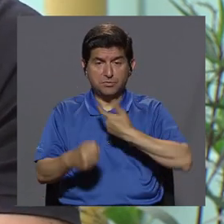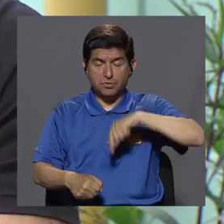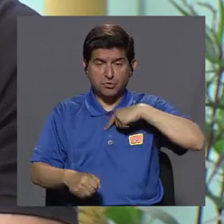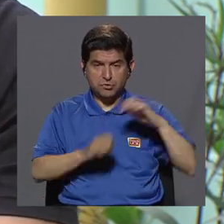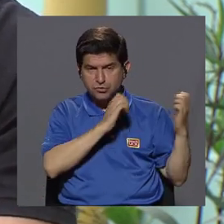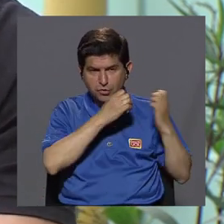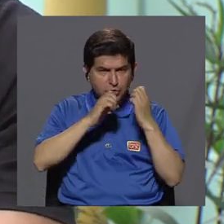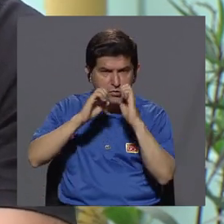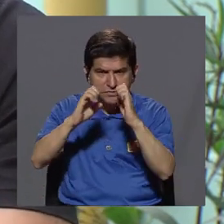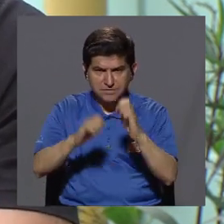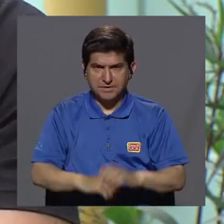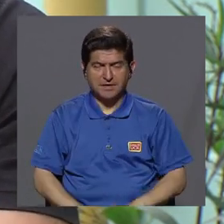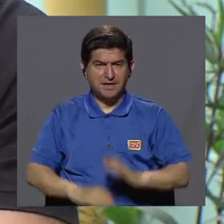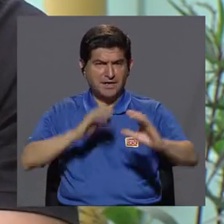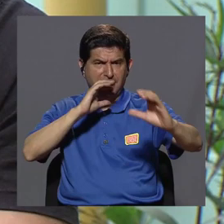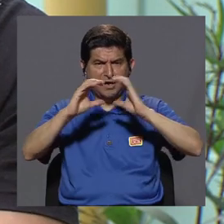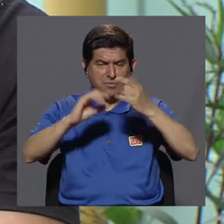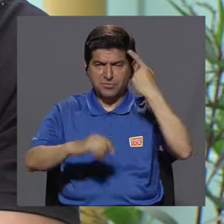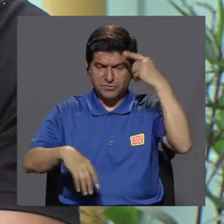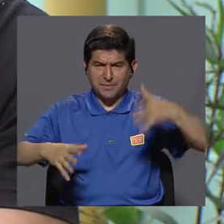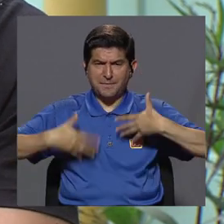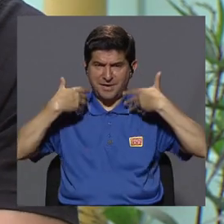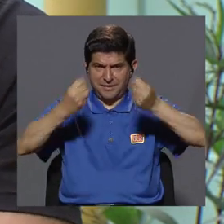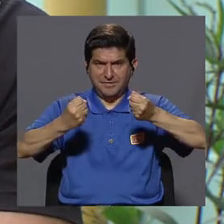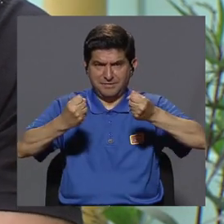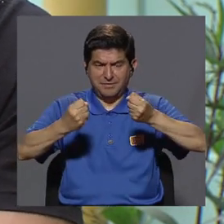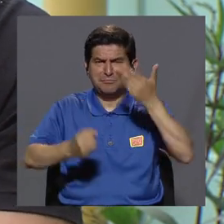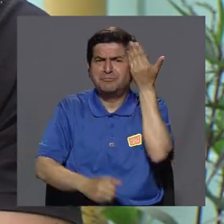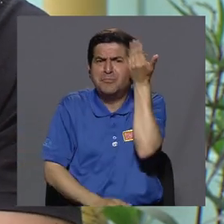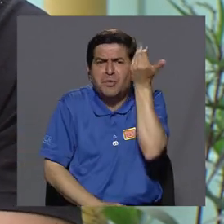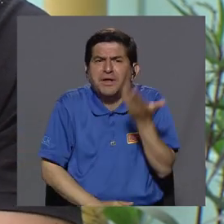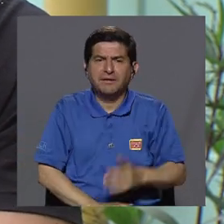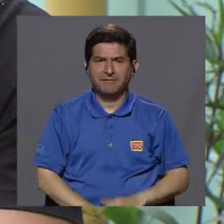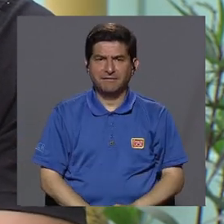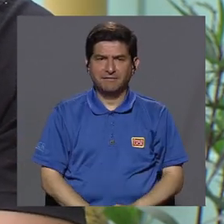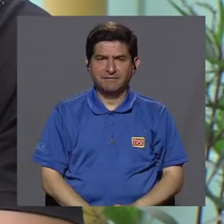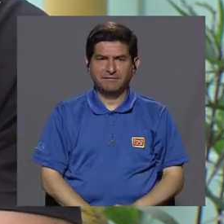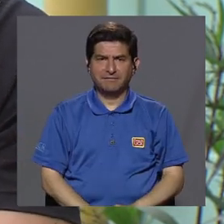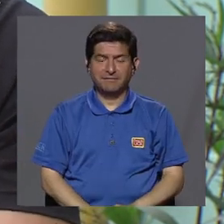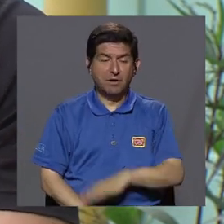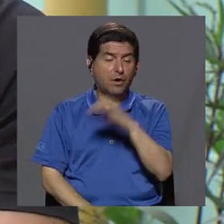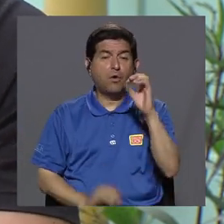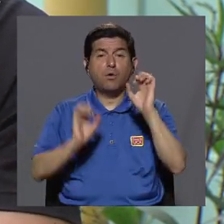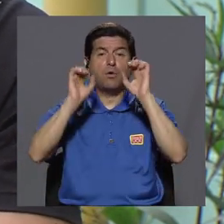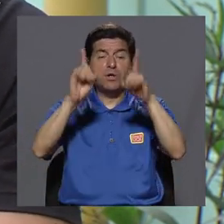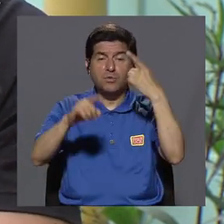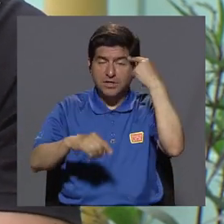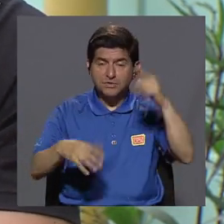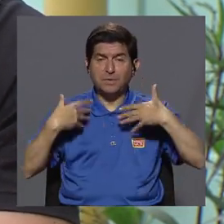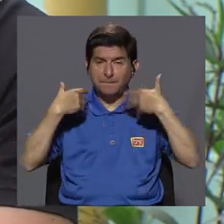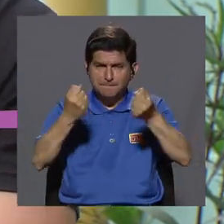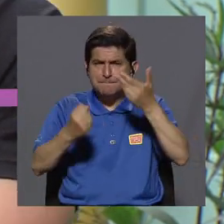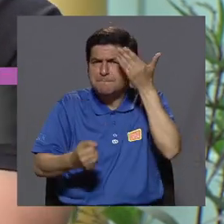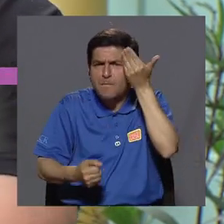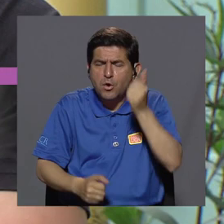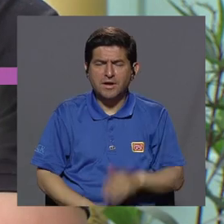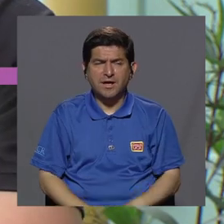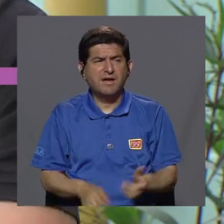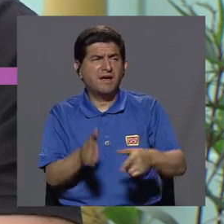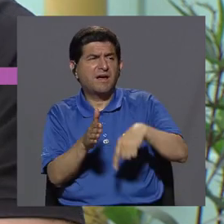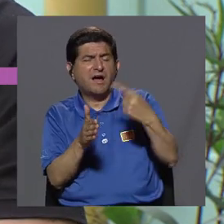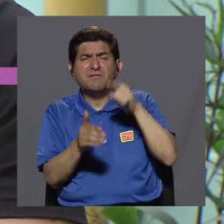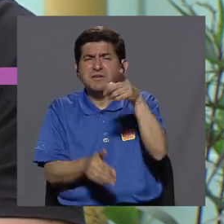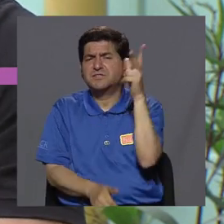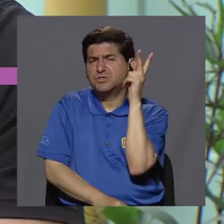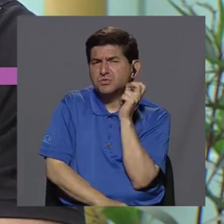estrategia, ¿verdad? Esa comunicación para la salud. ¿Por qué? Porque... O también la educación para la salud. Porque muchas veces, no sé si